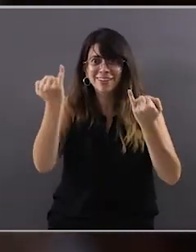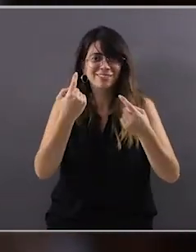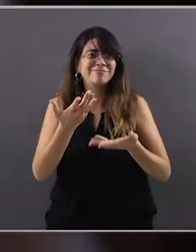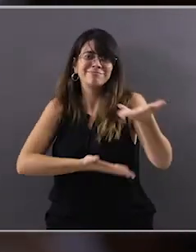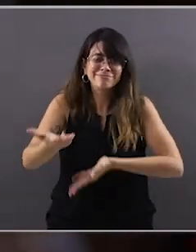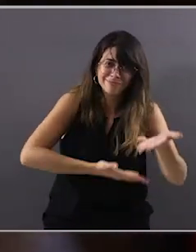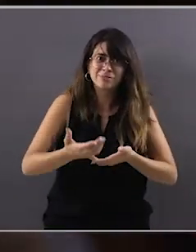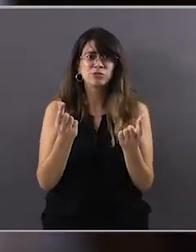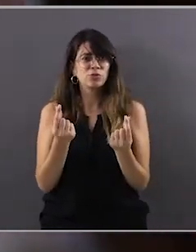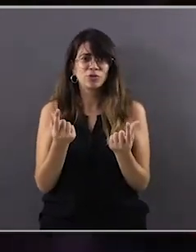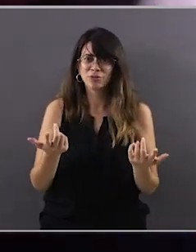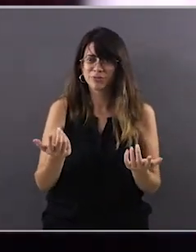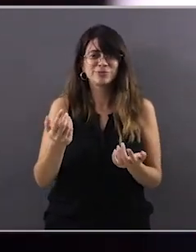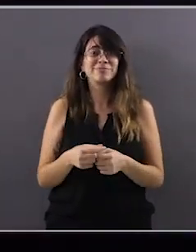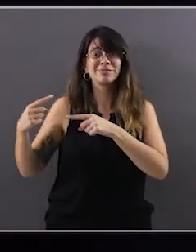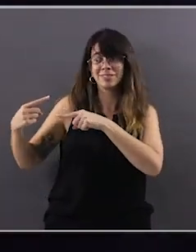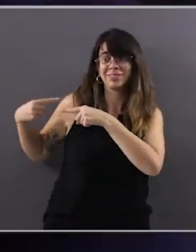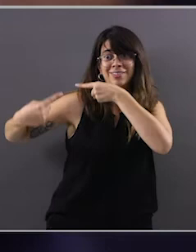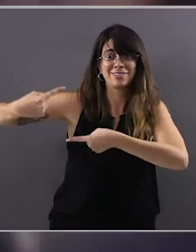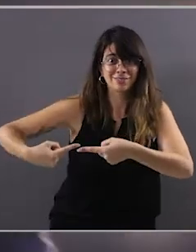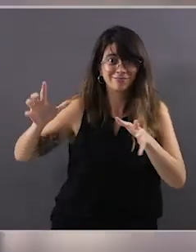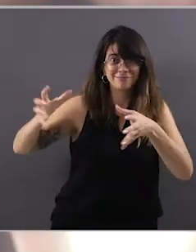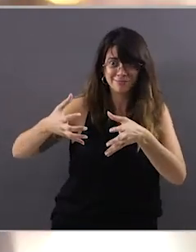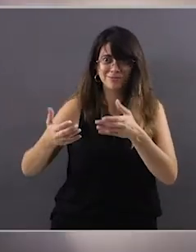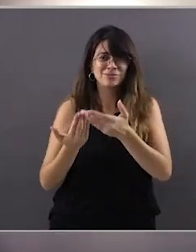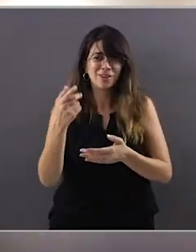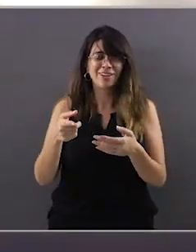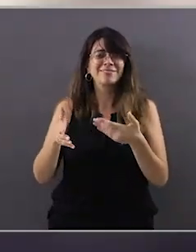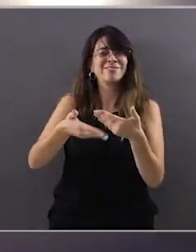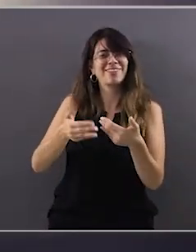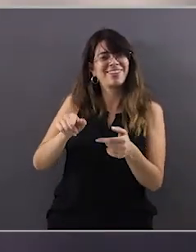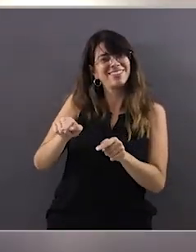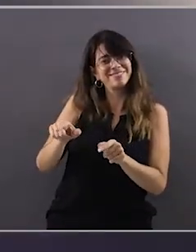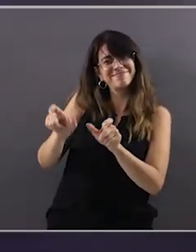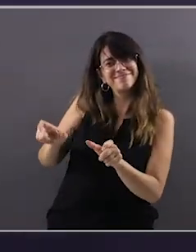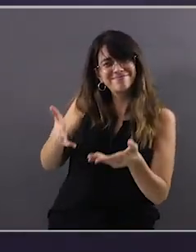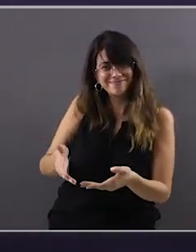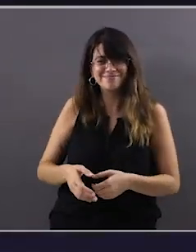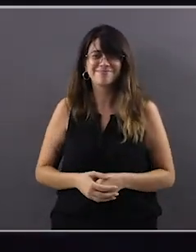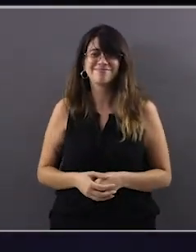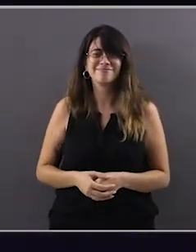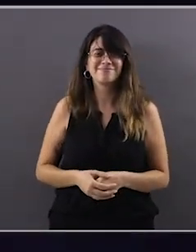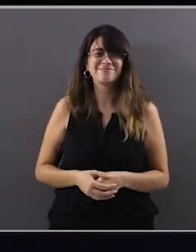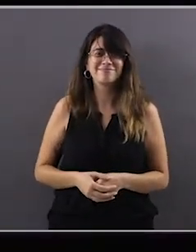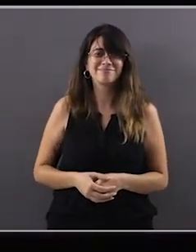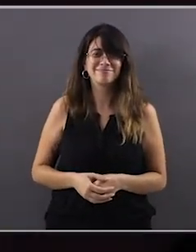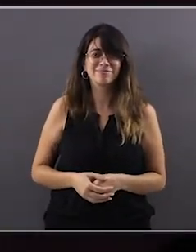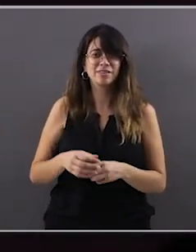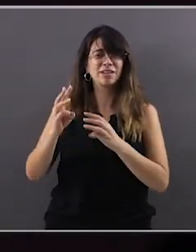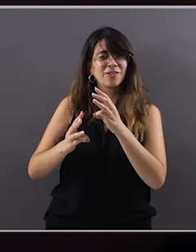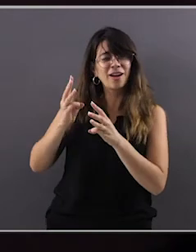mucho para colaborar. Tenemos mucho para hacer. Por las generaciones que vendrán, para que las cosas les sean más fáciles. Todas las cosas.